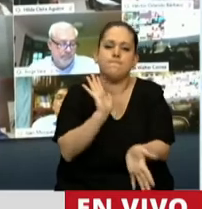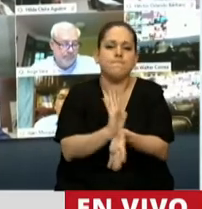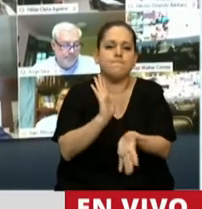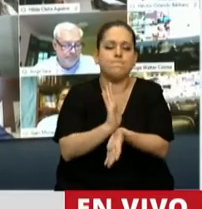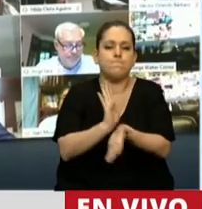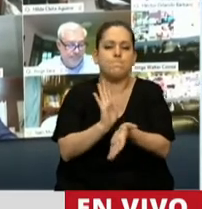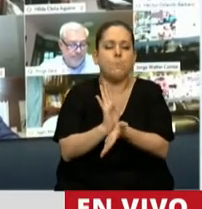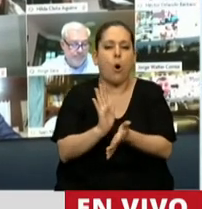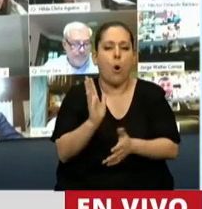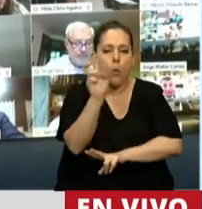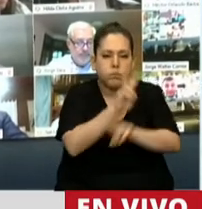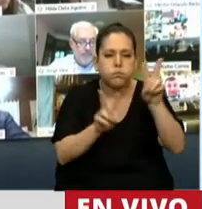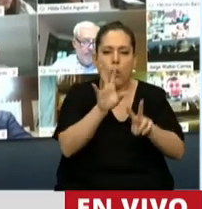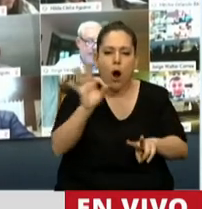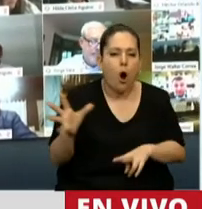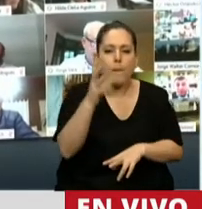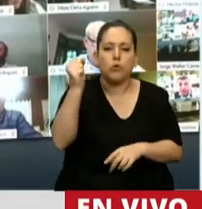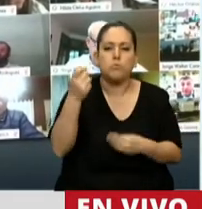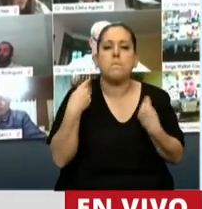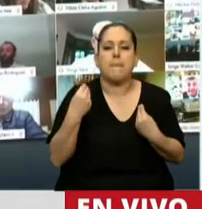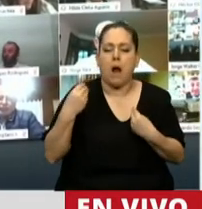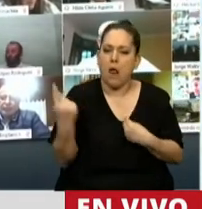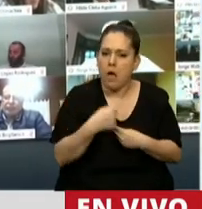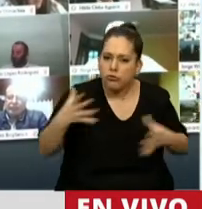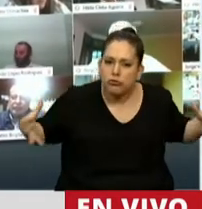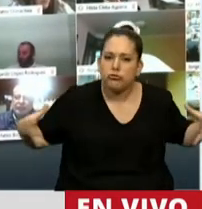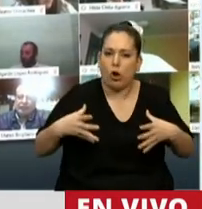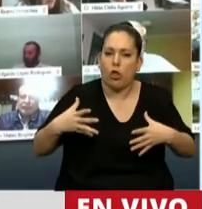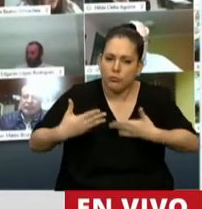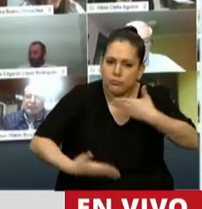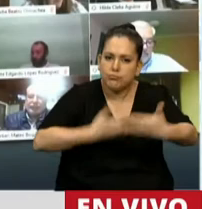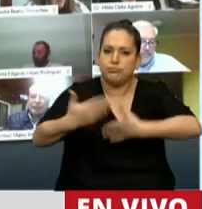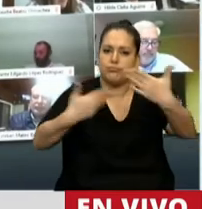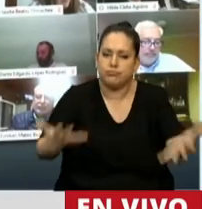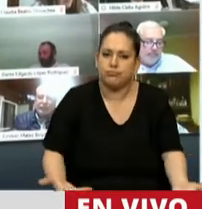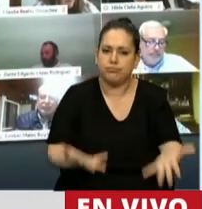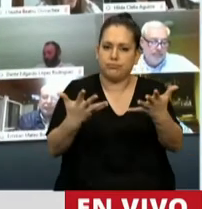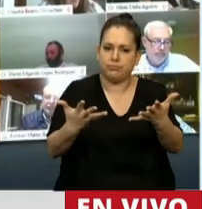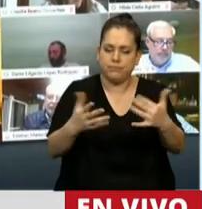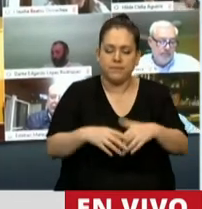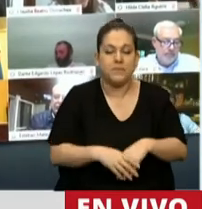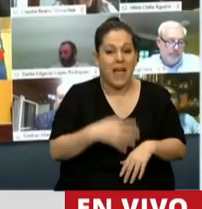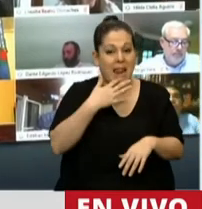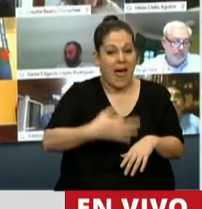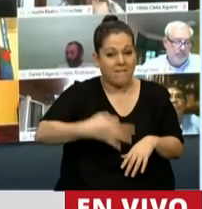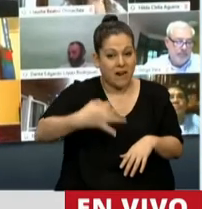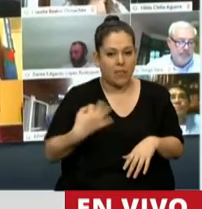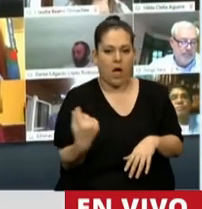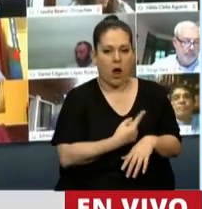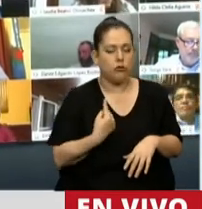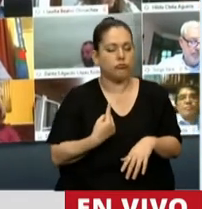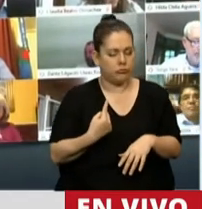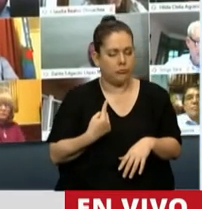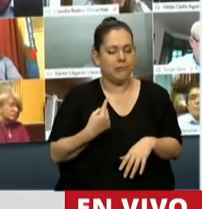para poder crecer y podernos desarrollar. Señor presidente, la verdad que nosotros conocíamos